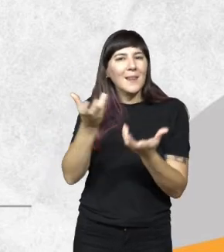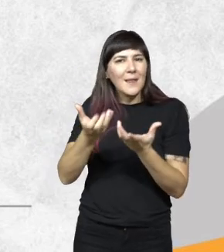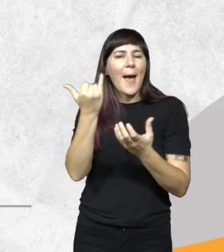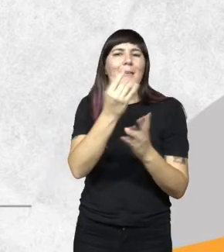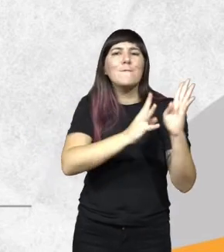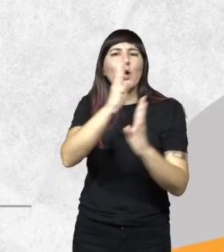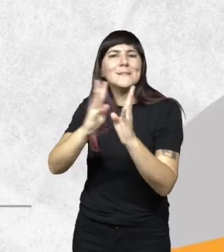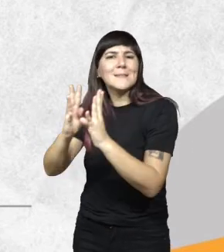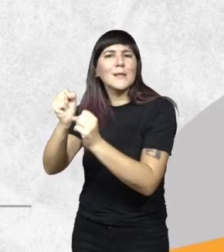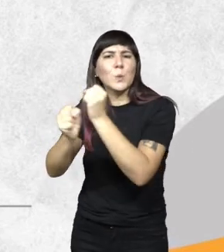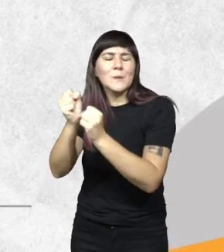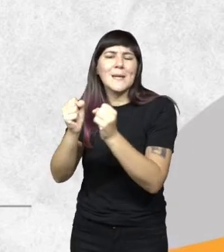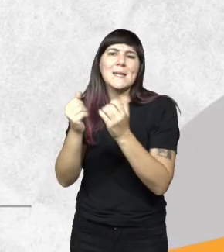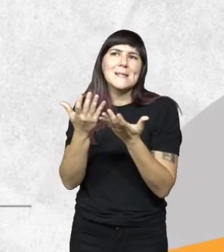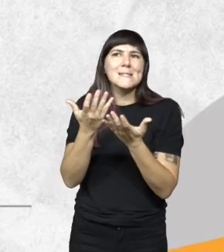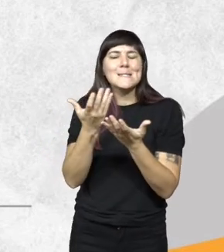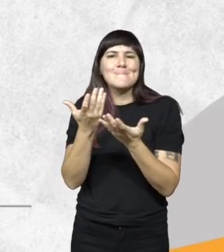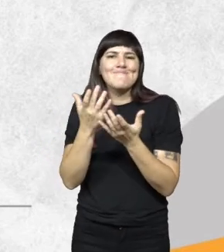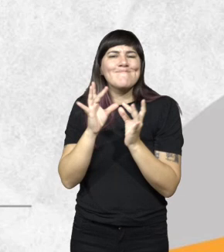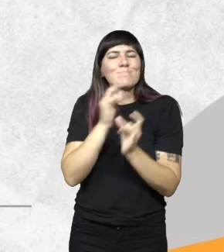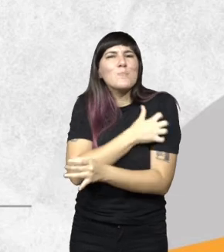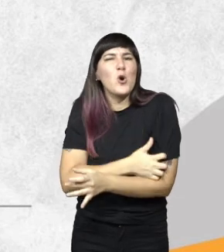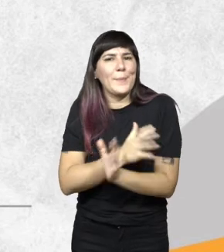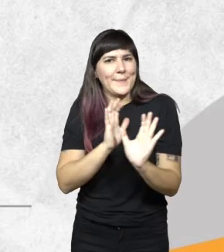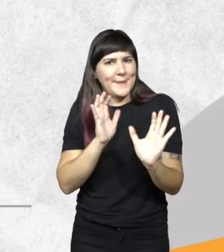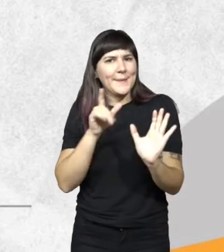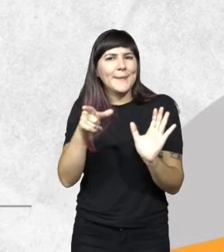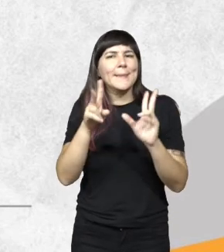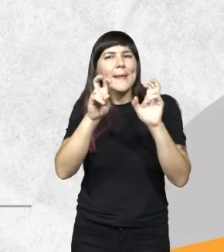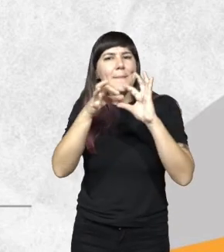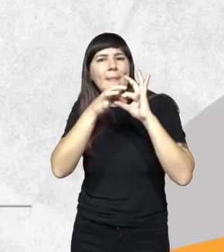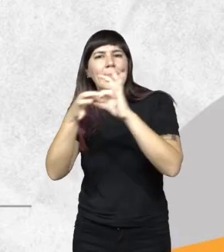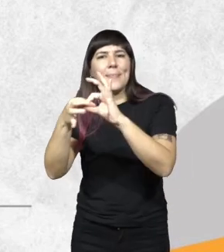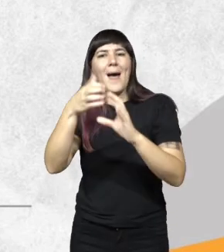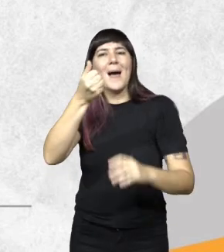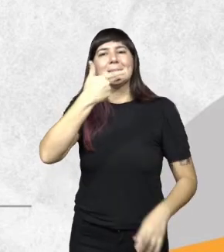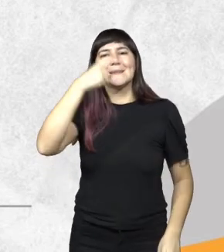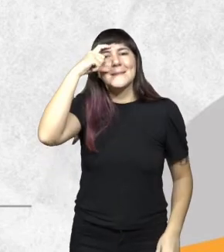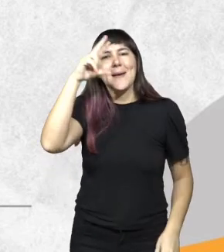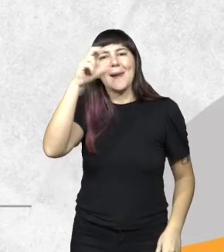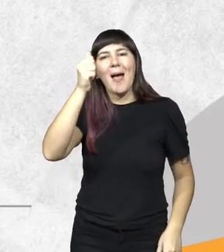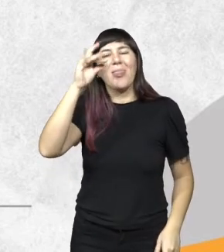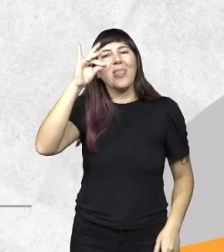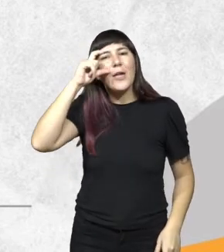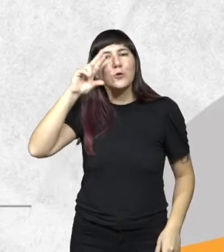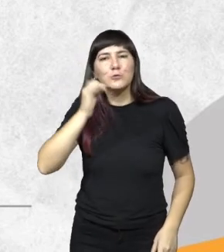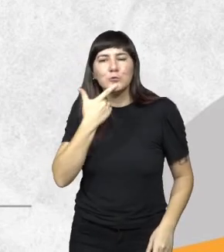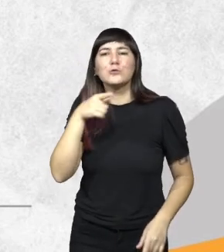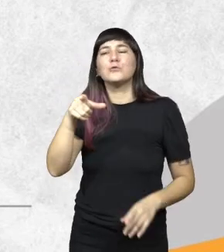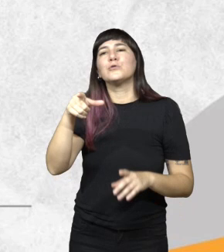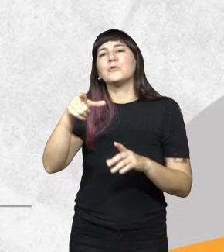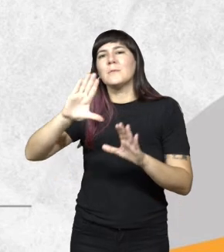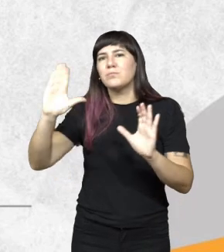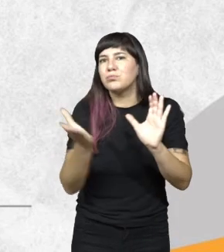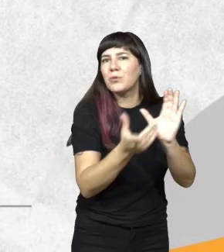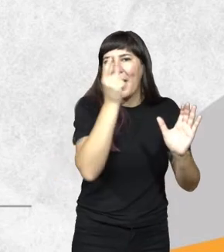muy marginal, muy asociada a la gestión de aserraderos y jamás tuvo un proceso de incorporación